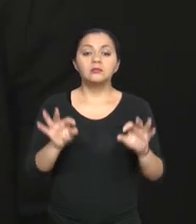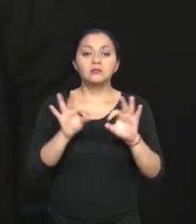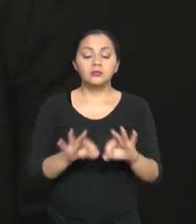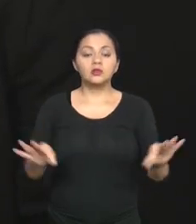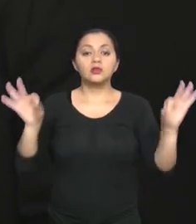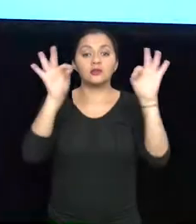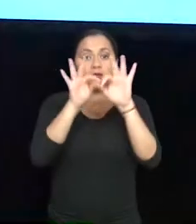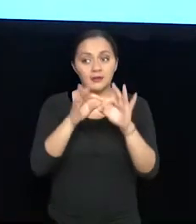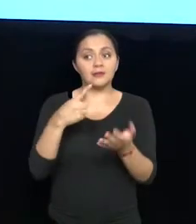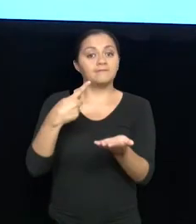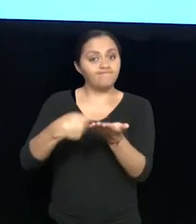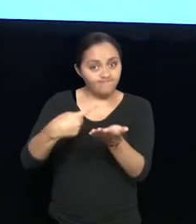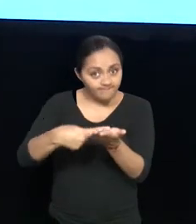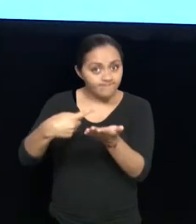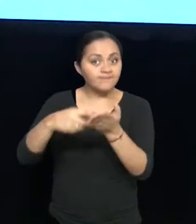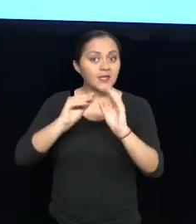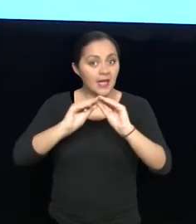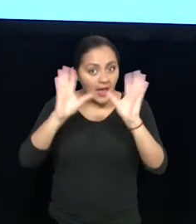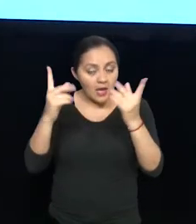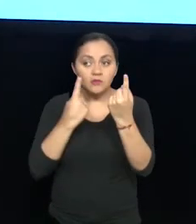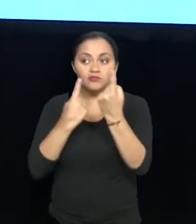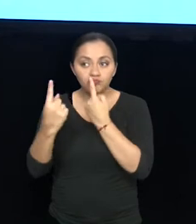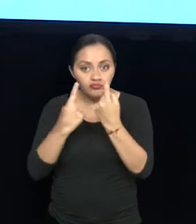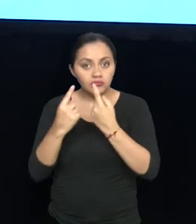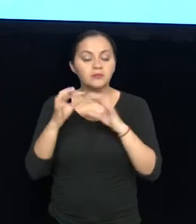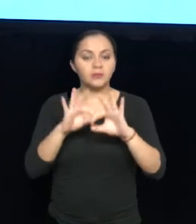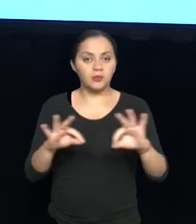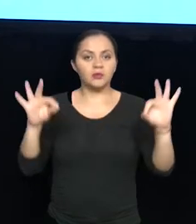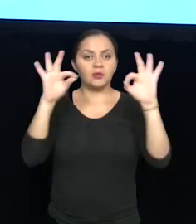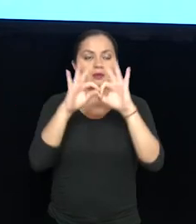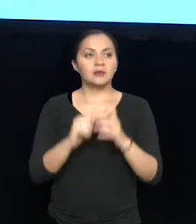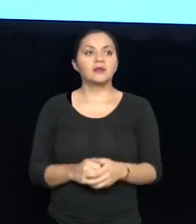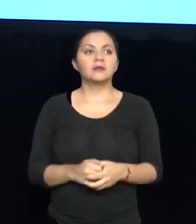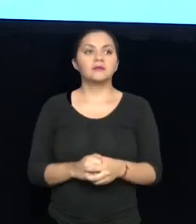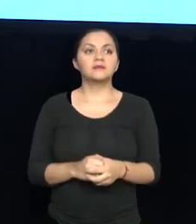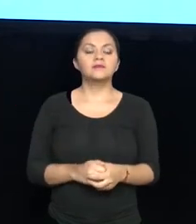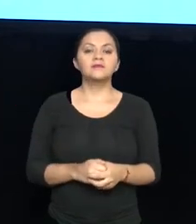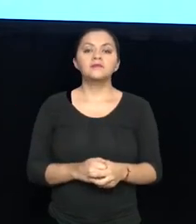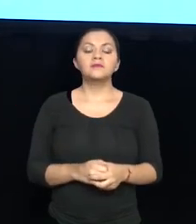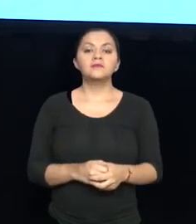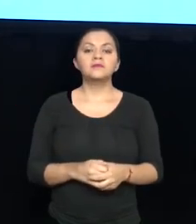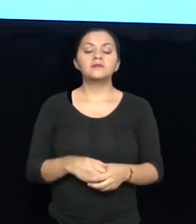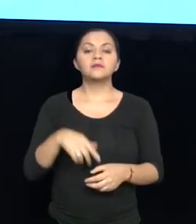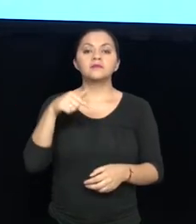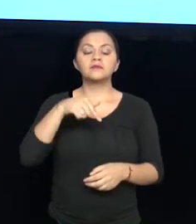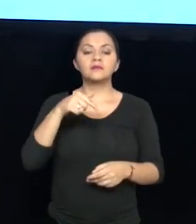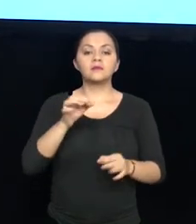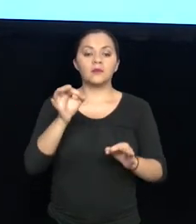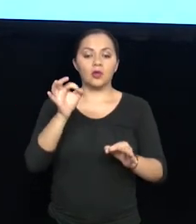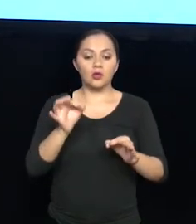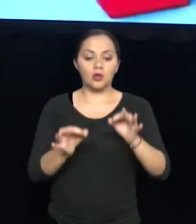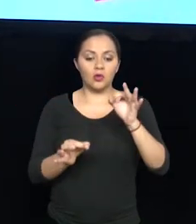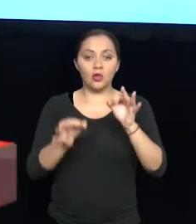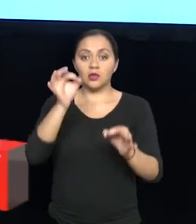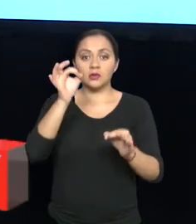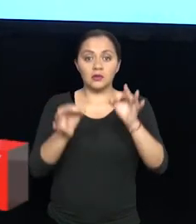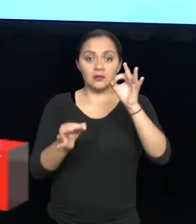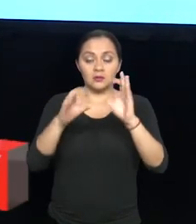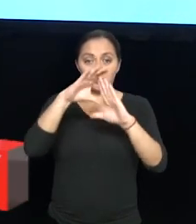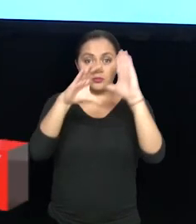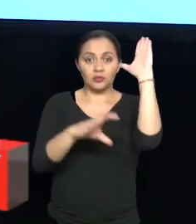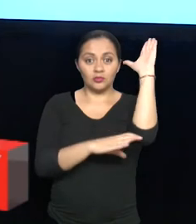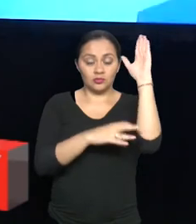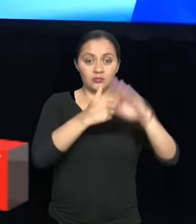analizar justamente y lo que veníamos conversando era cómo el pronunciamiento de la Corte Constitucional